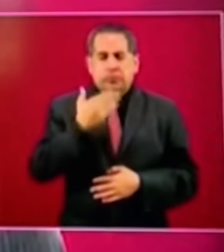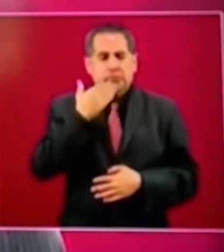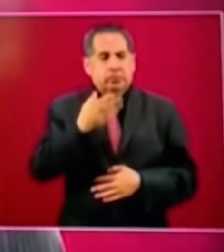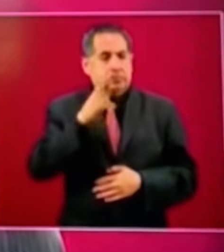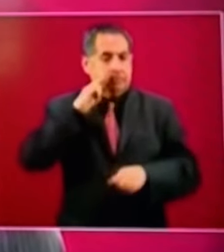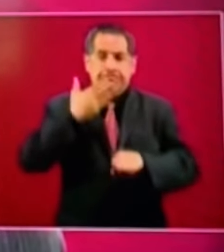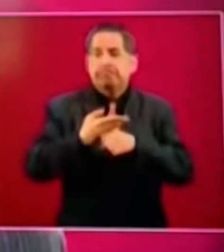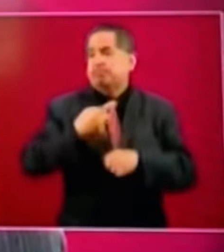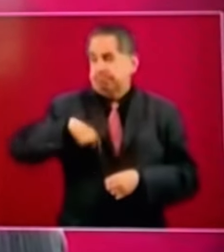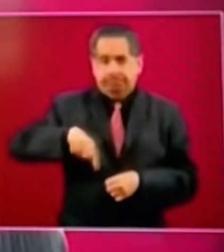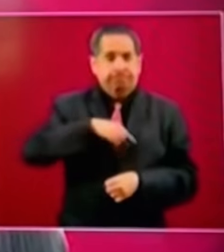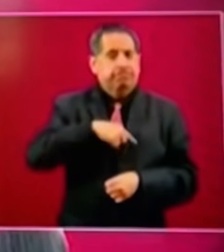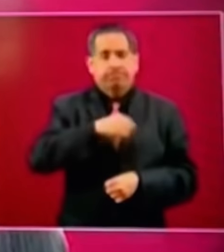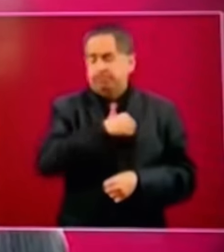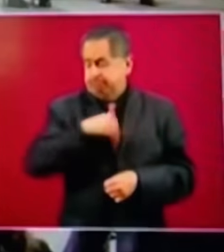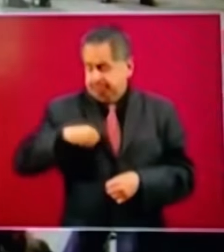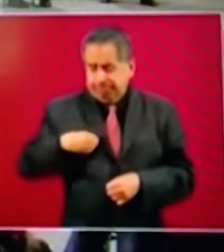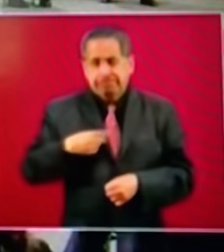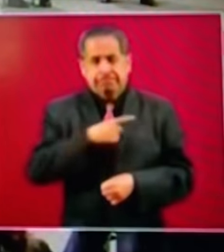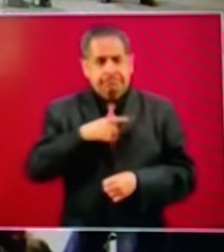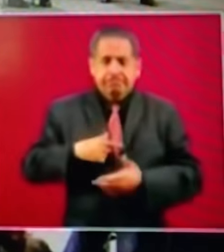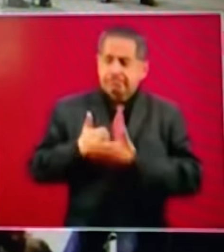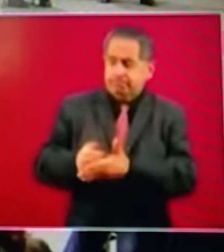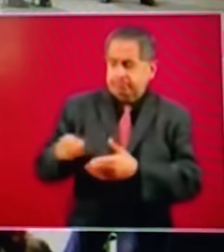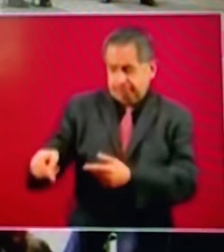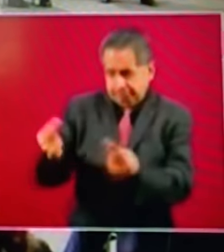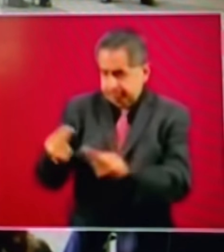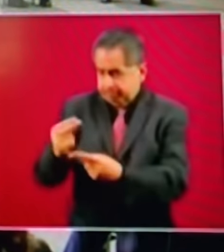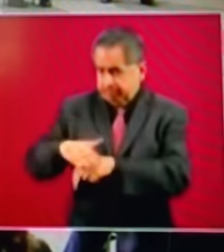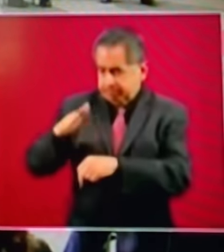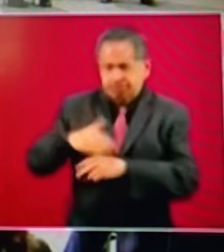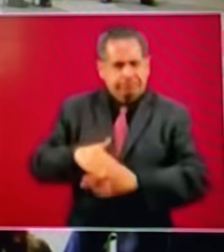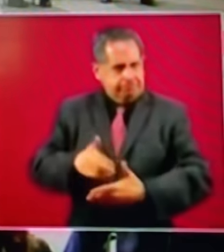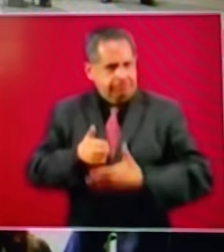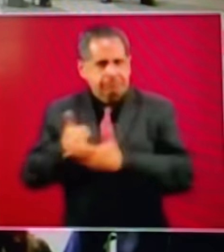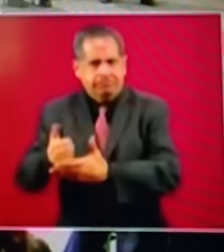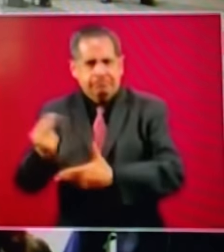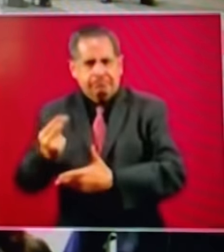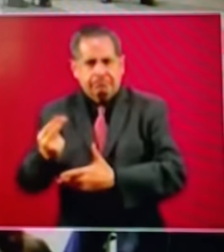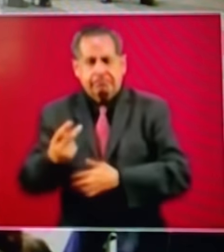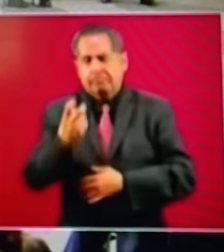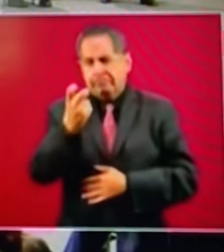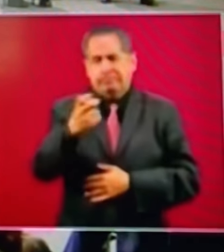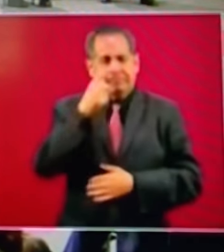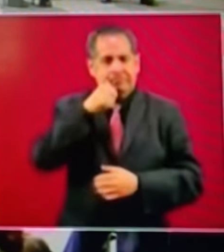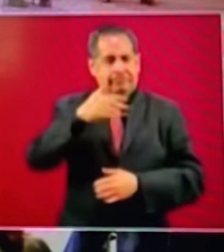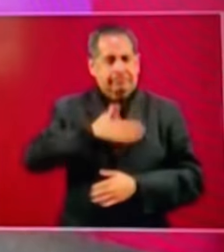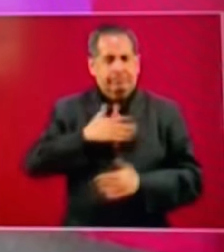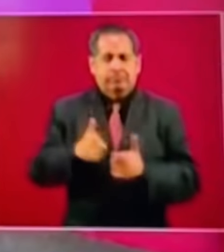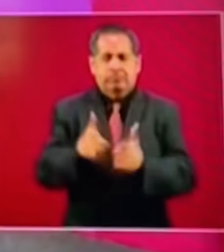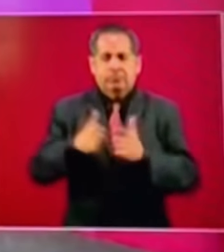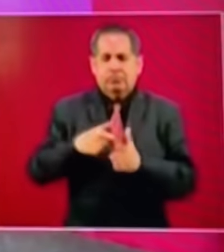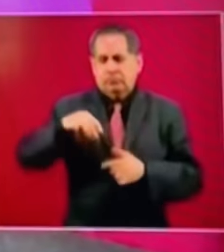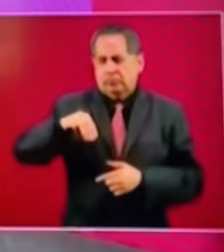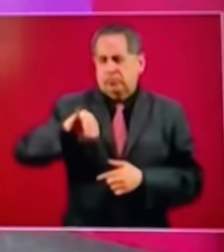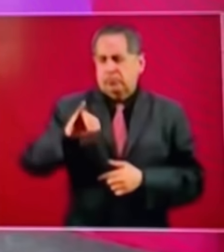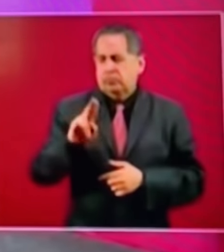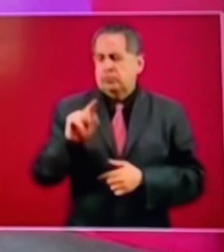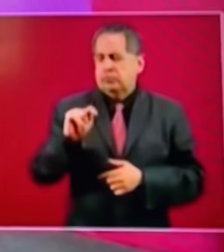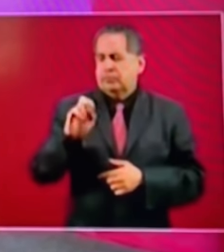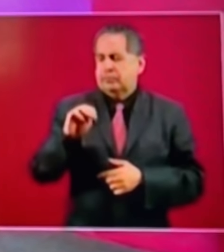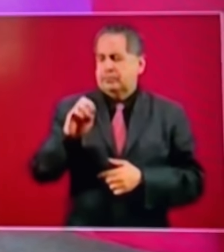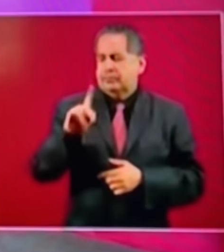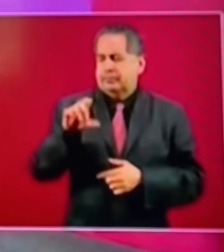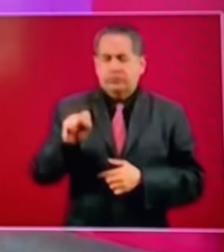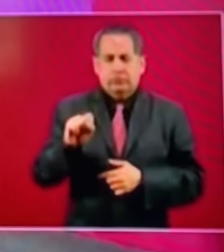obligación moral que tenemos de ayudar a quienes más lo necesitan así ha sido siempre en grupo multimedia desde su